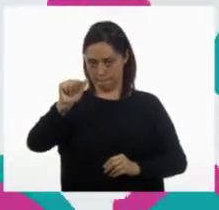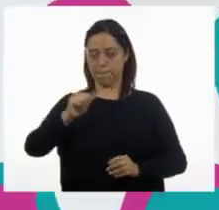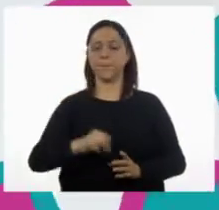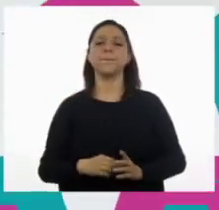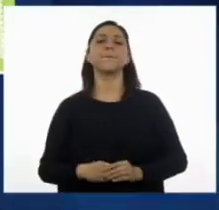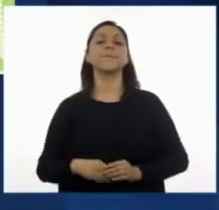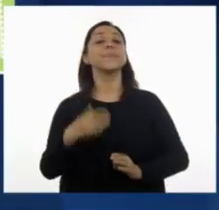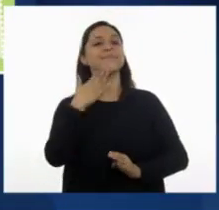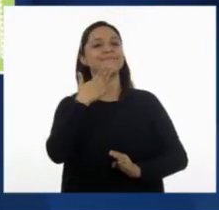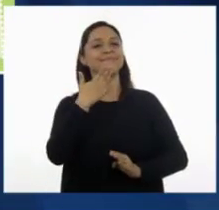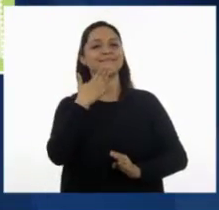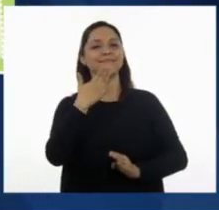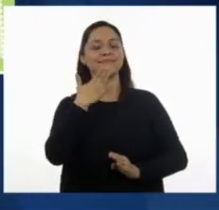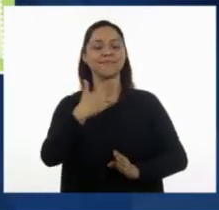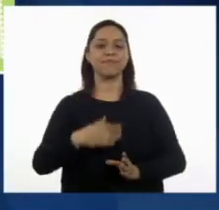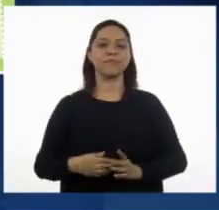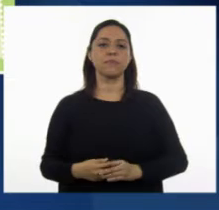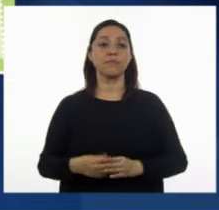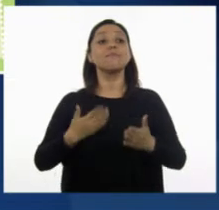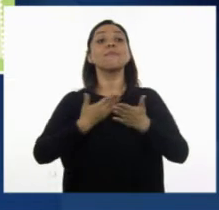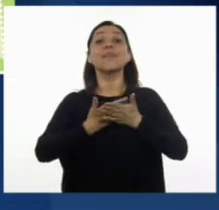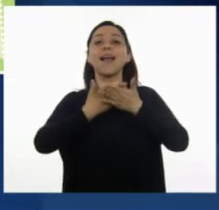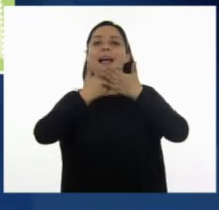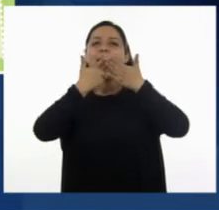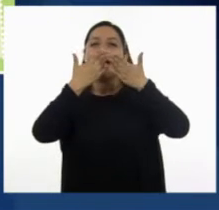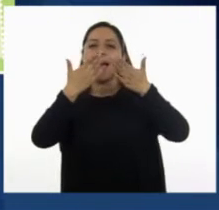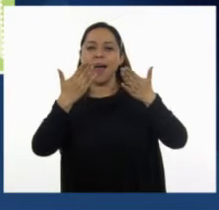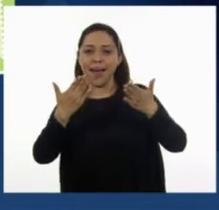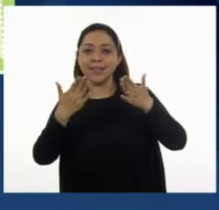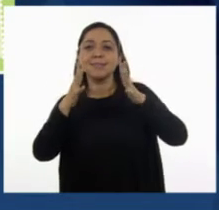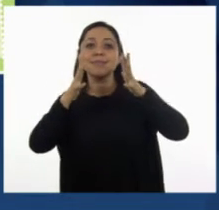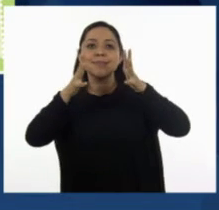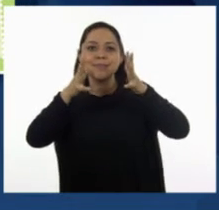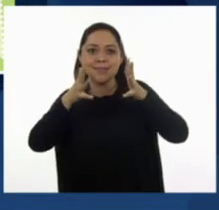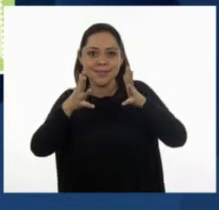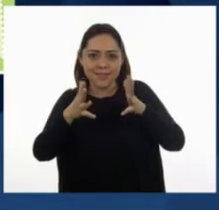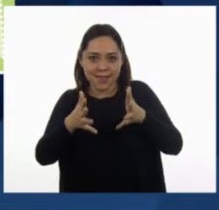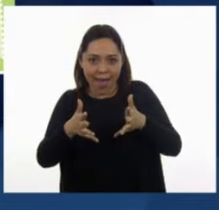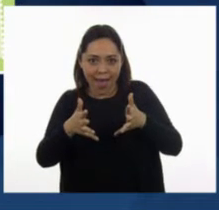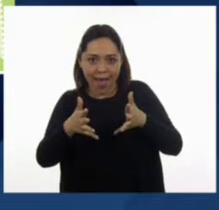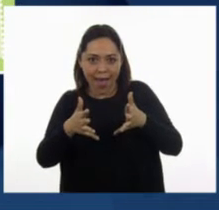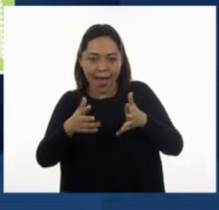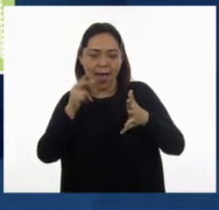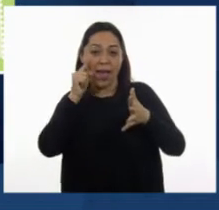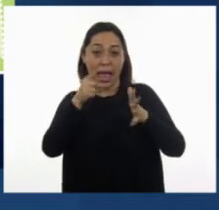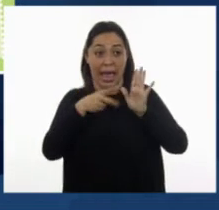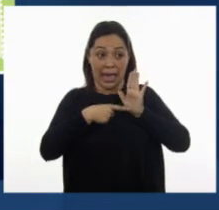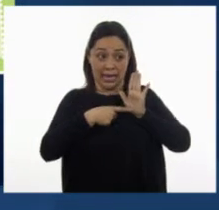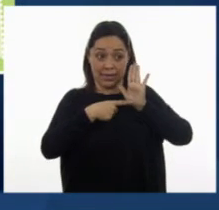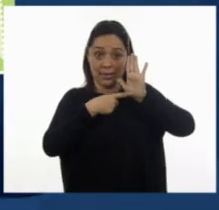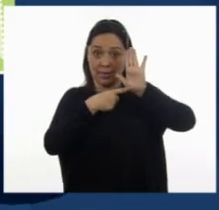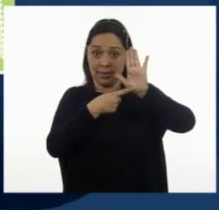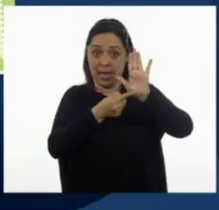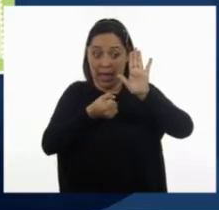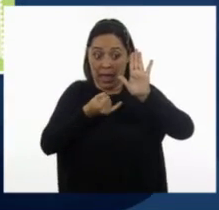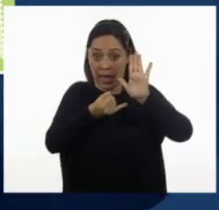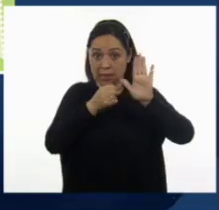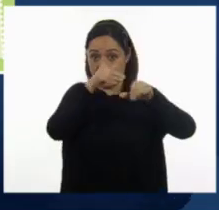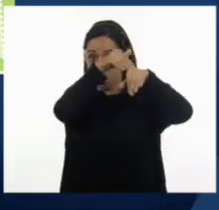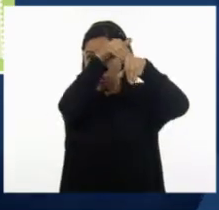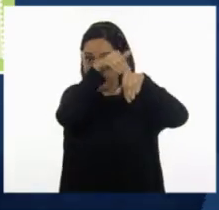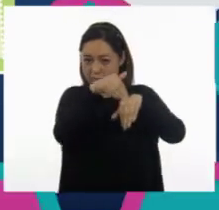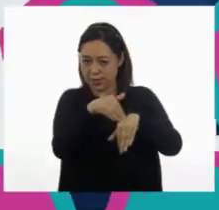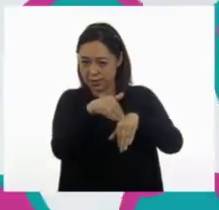perfecto. Perfecto. Entonces, ahora sí, ya que tenemos establecido nuestro sistema de referencia, pues sí es sencillo